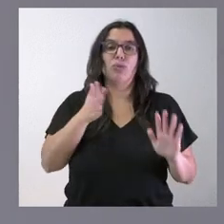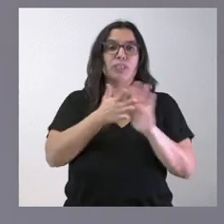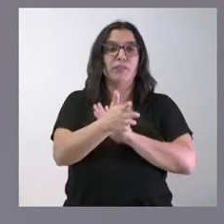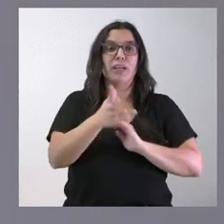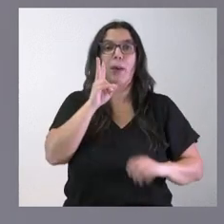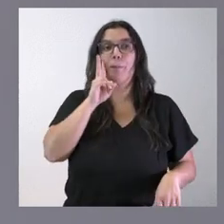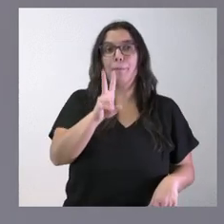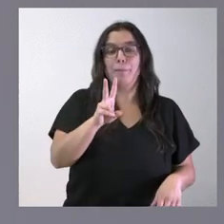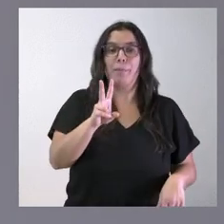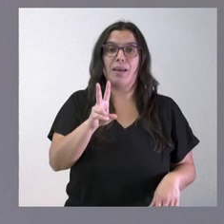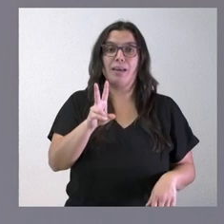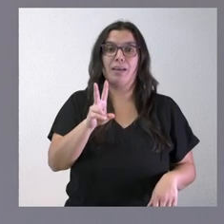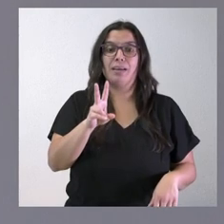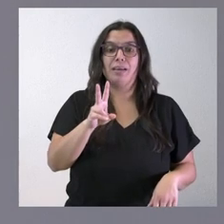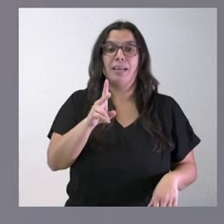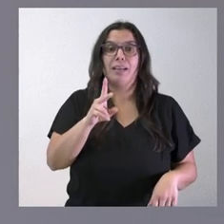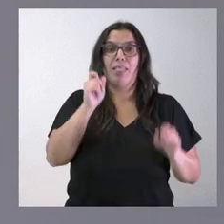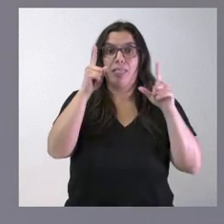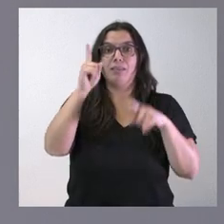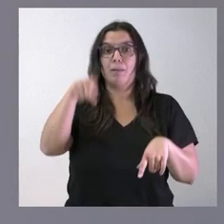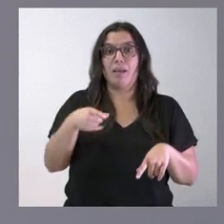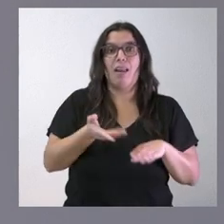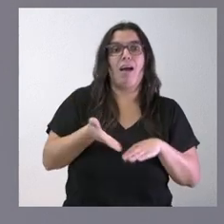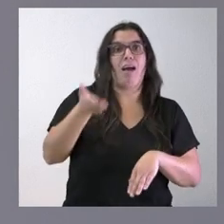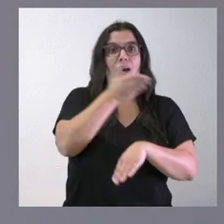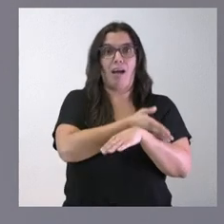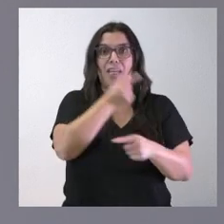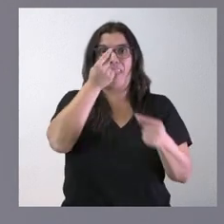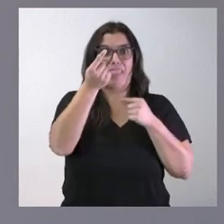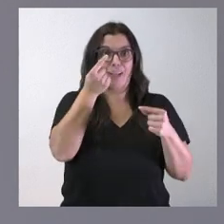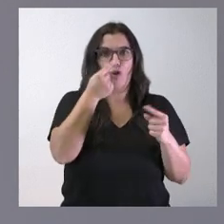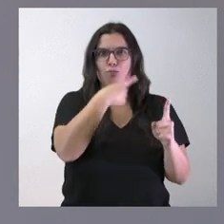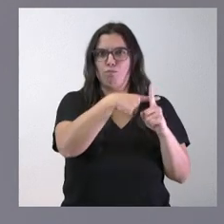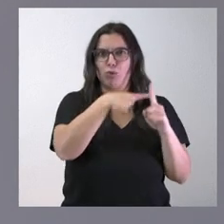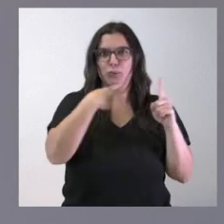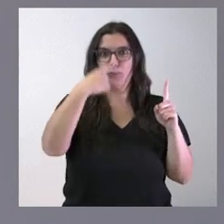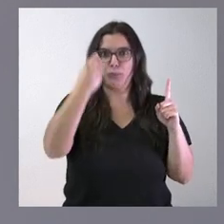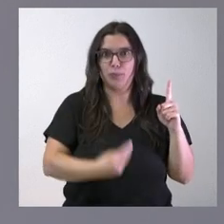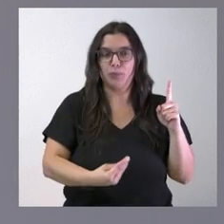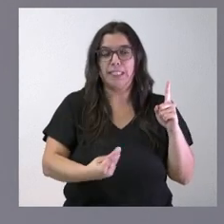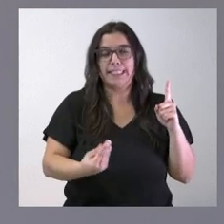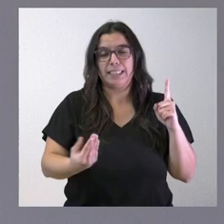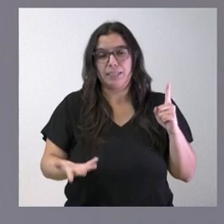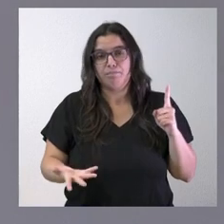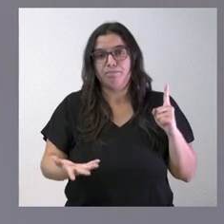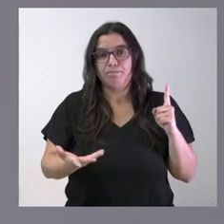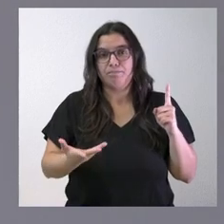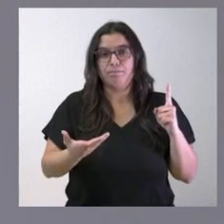la otra realidad, que es que veníamos de unos datos ciertamente más positivos y que esta